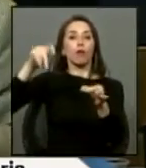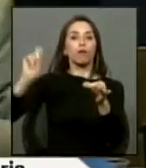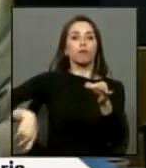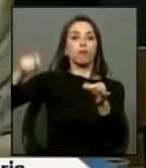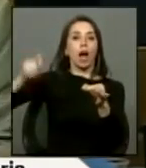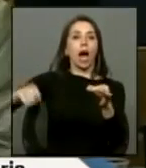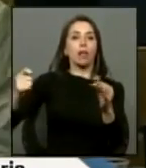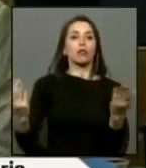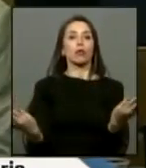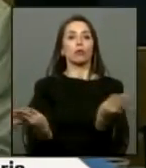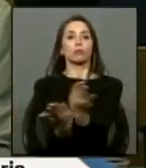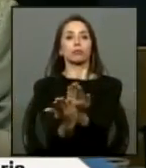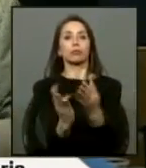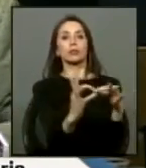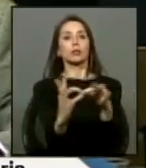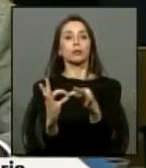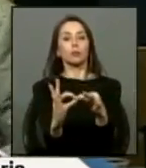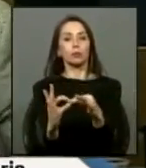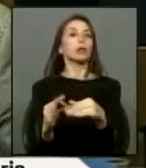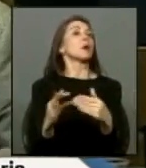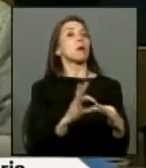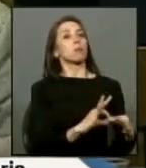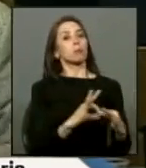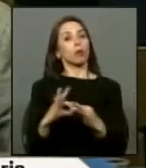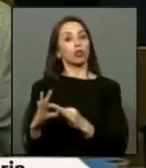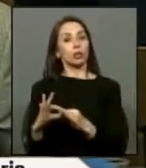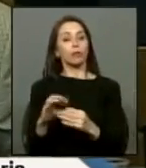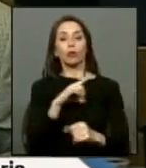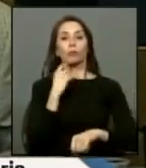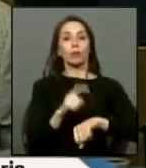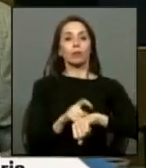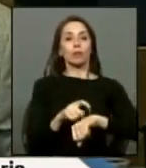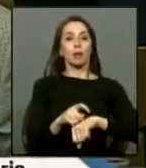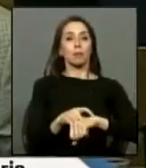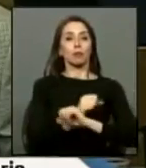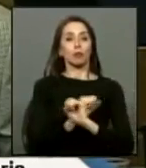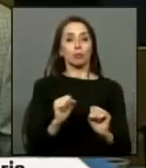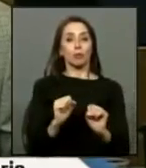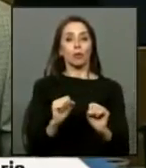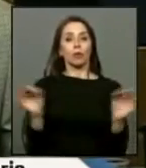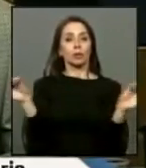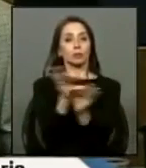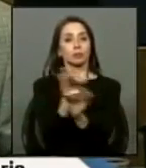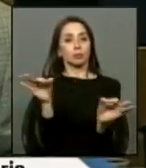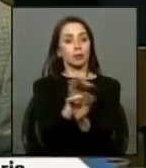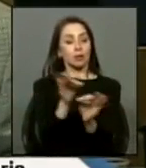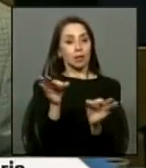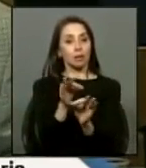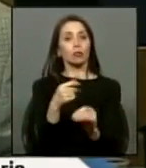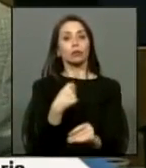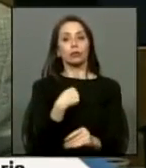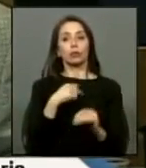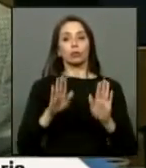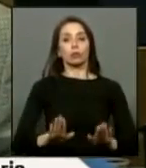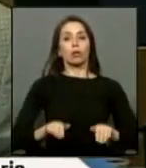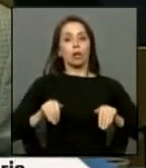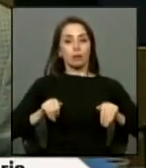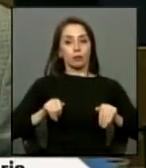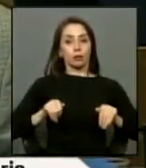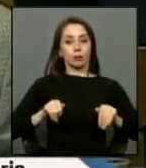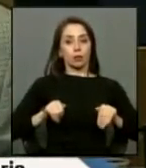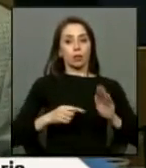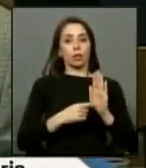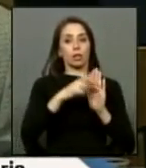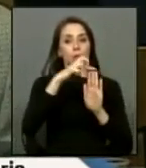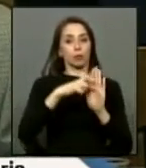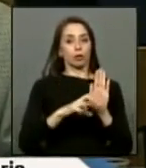por eso señor presidente y por motivos que no el tiempo permite desarrollar yo voy a abstenerme a la presentación de